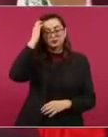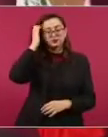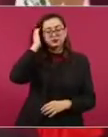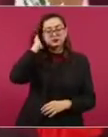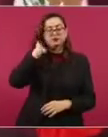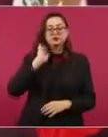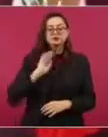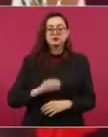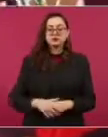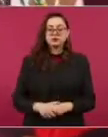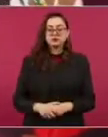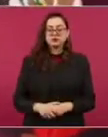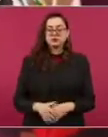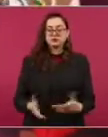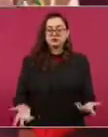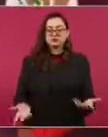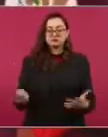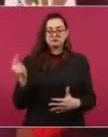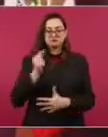Todo eso.